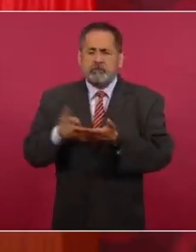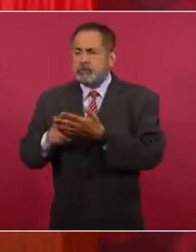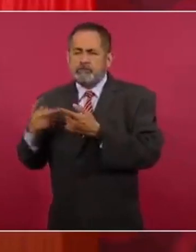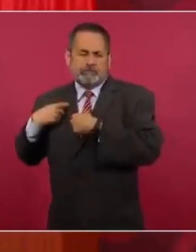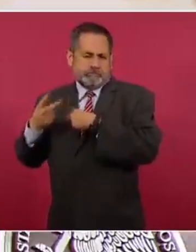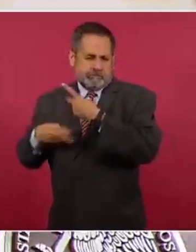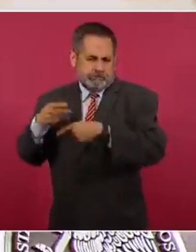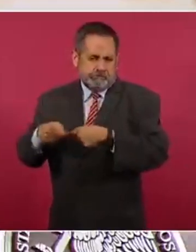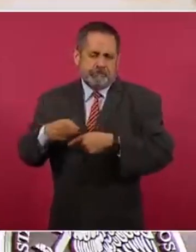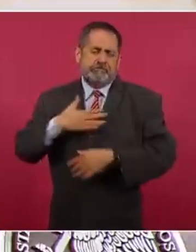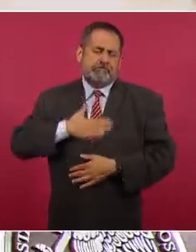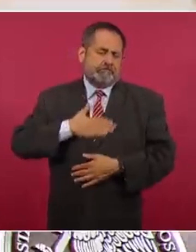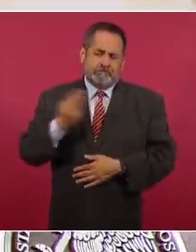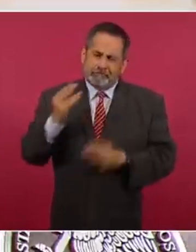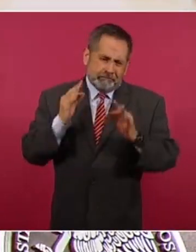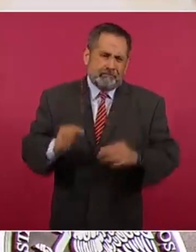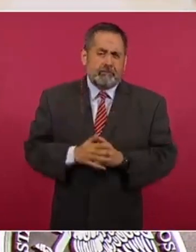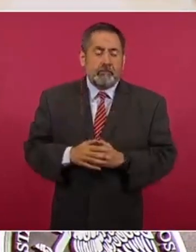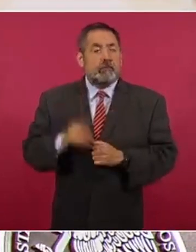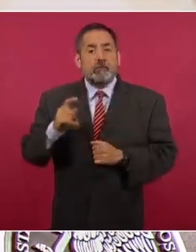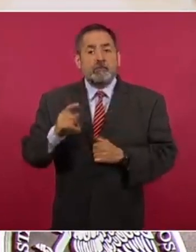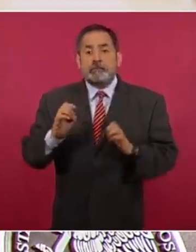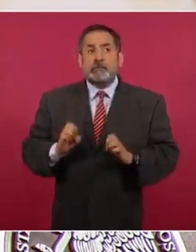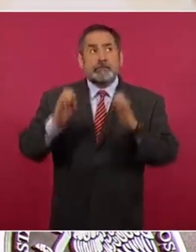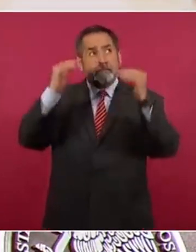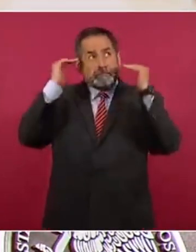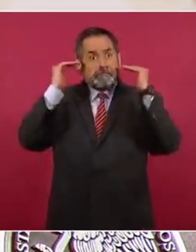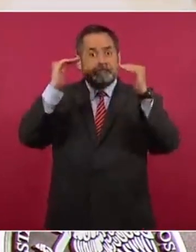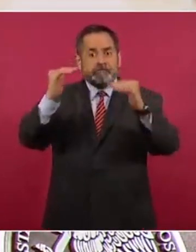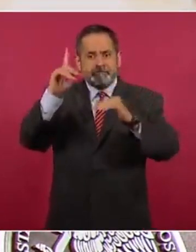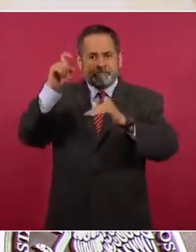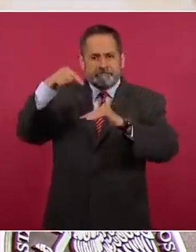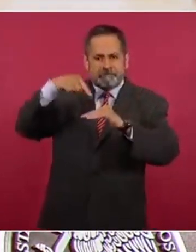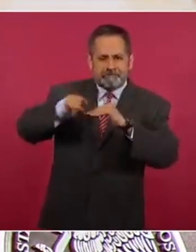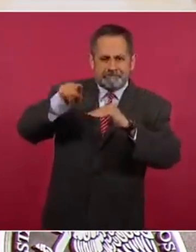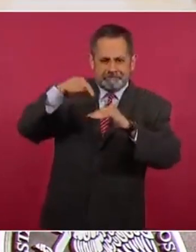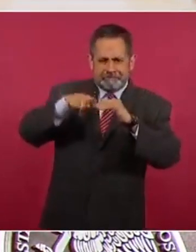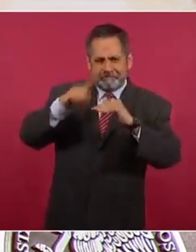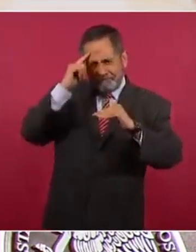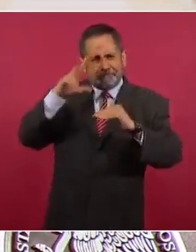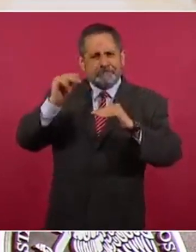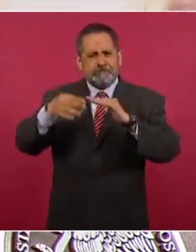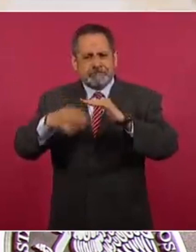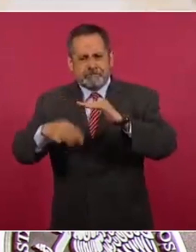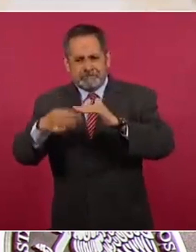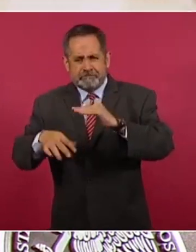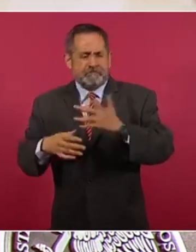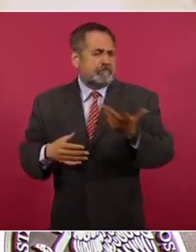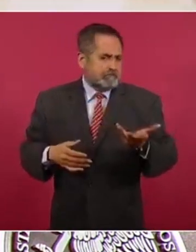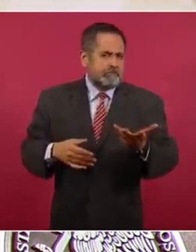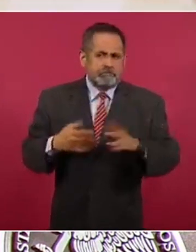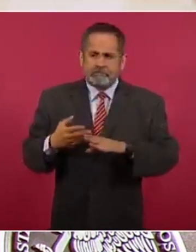los usuarios, como también las impermeabilizaciones, algo que pareciera tan básico, pero que puede cambiar en absoluto la